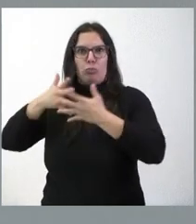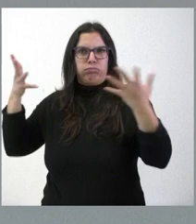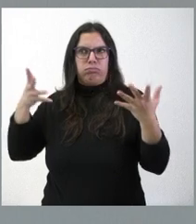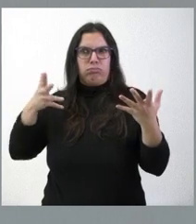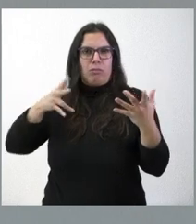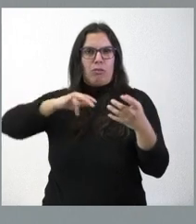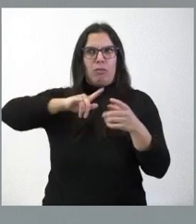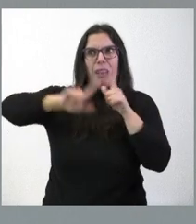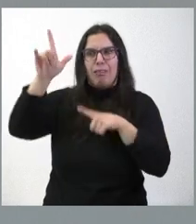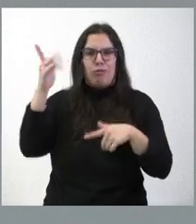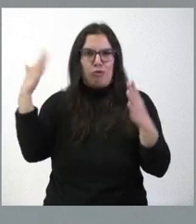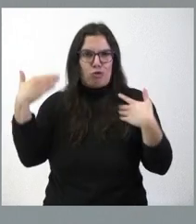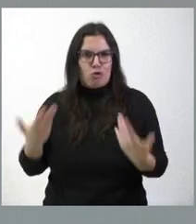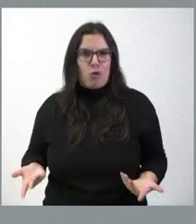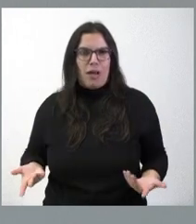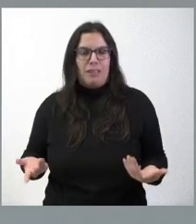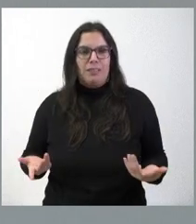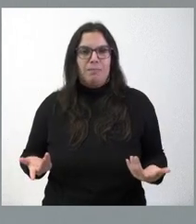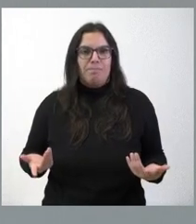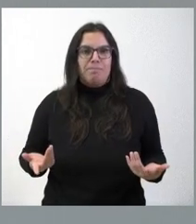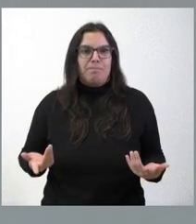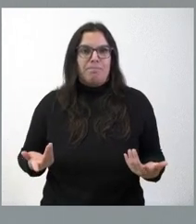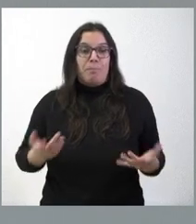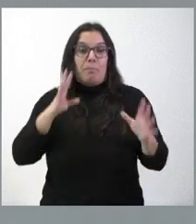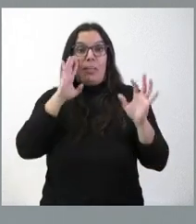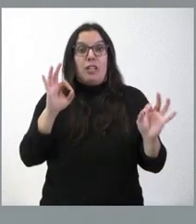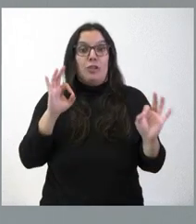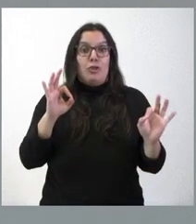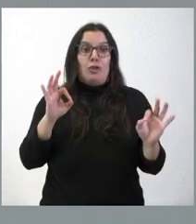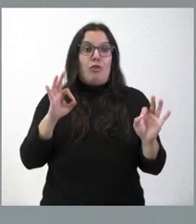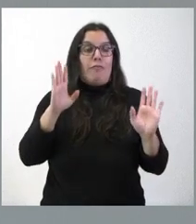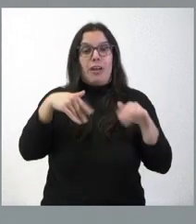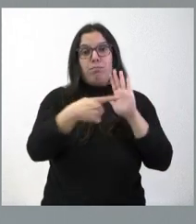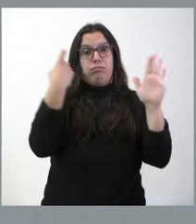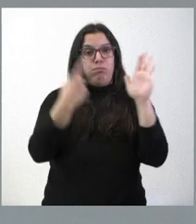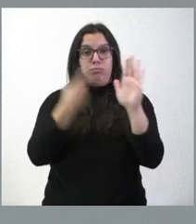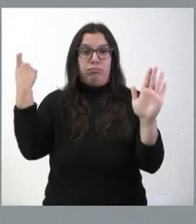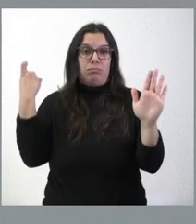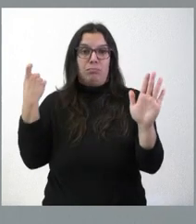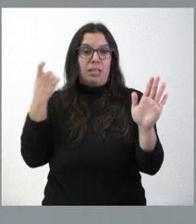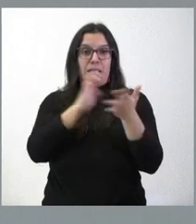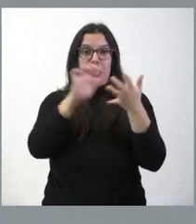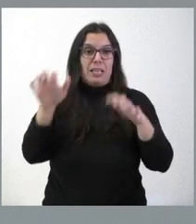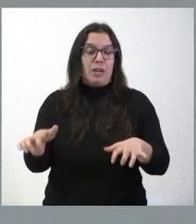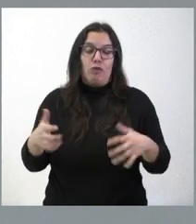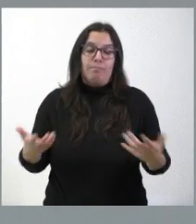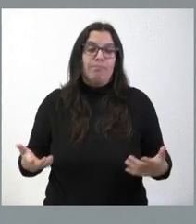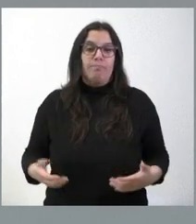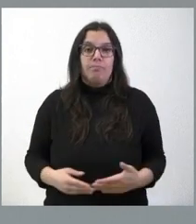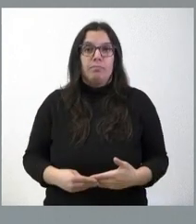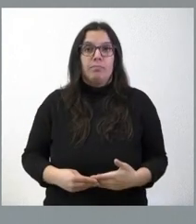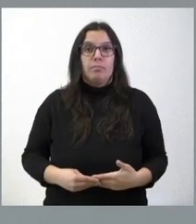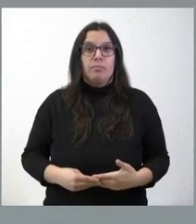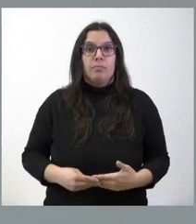por transporte aéreo con esas ciudades que, lógicamente, ha eliminado a las ciudades de Castilla y León que se habían presentado y ha